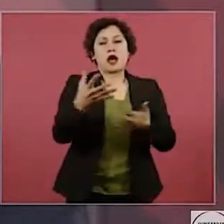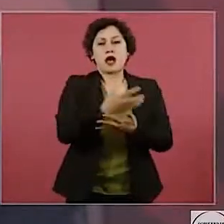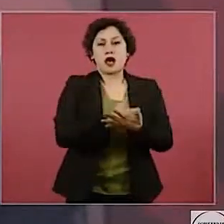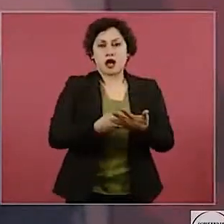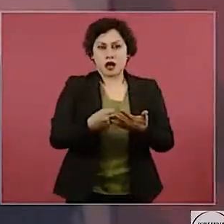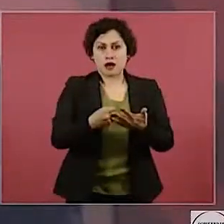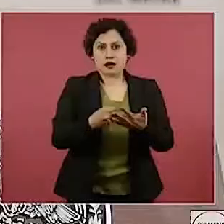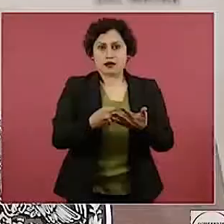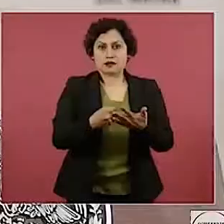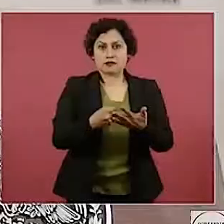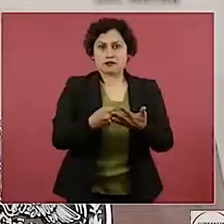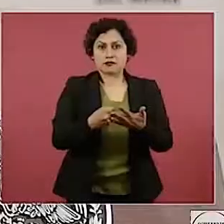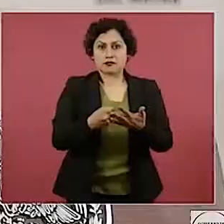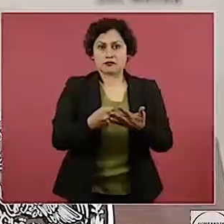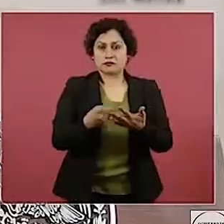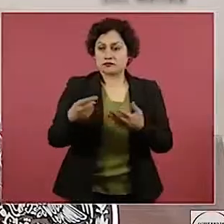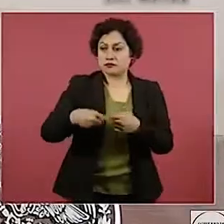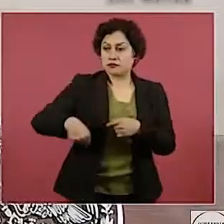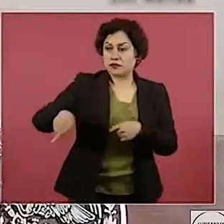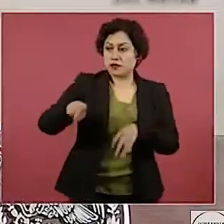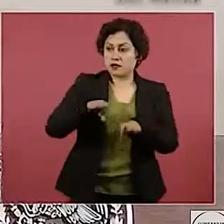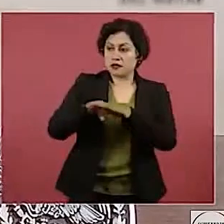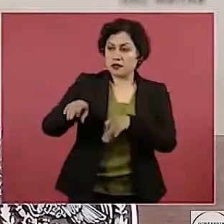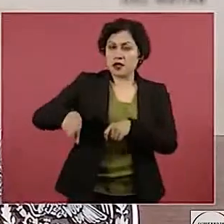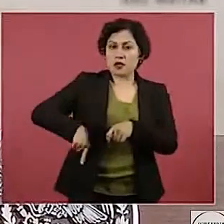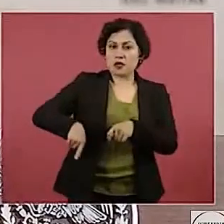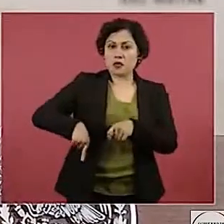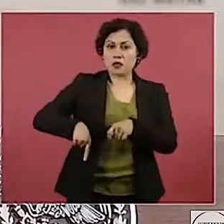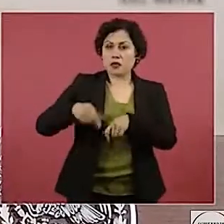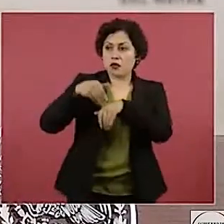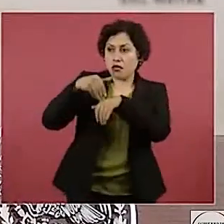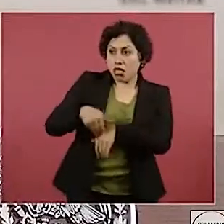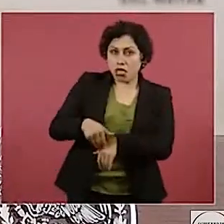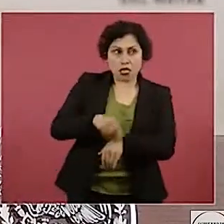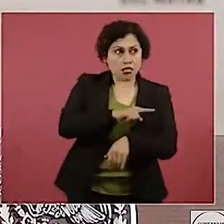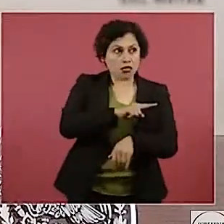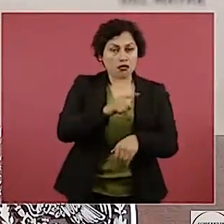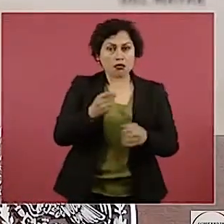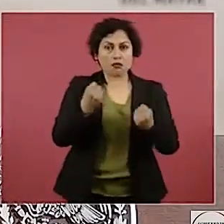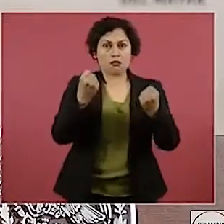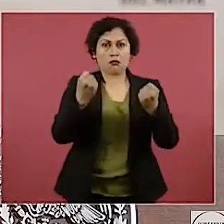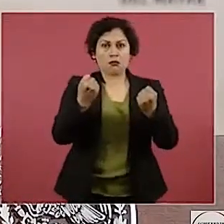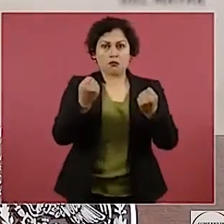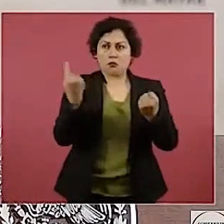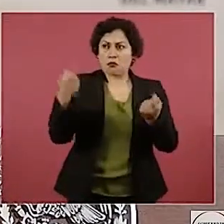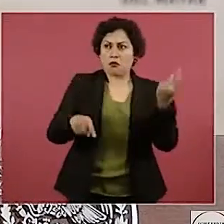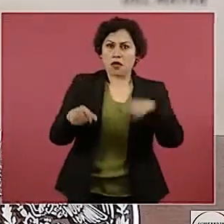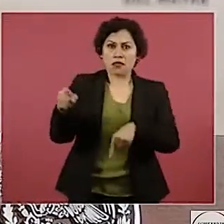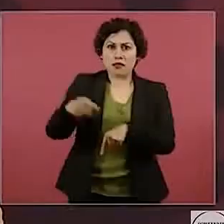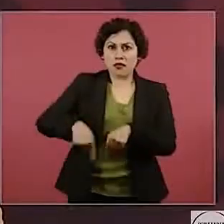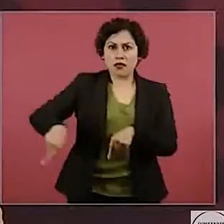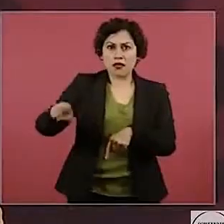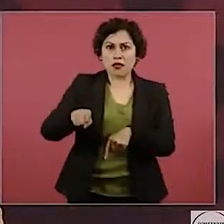los funcionarios públicos, peleles,